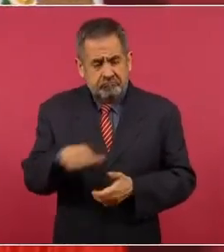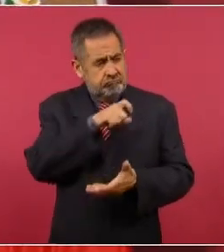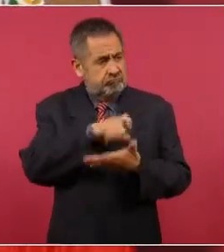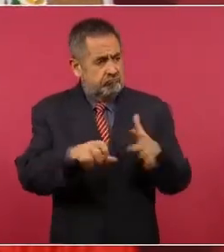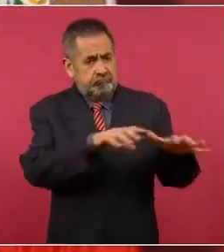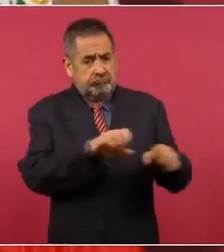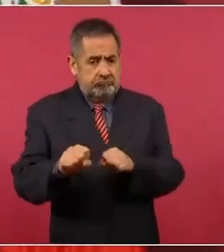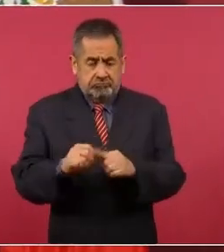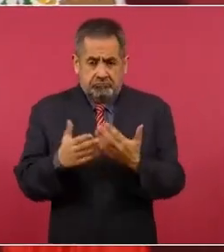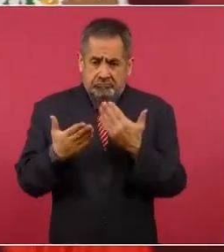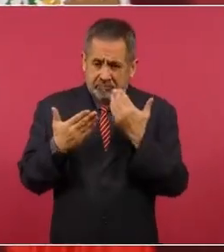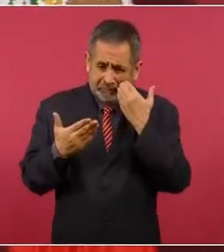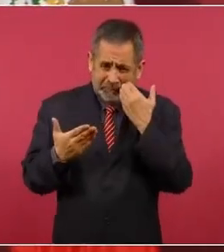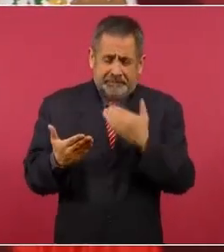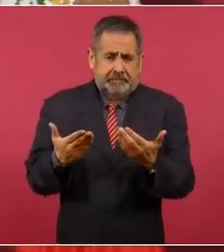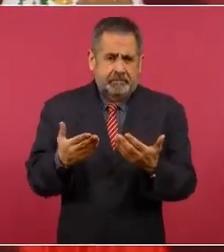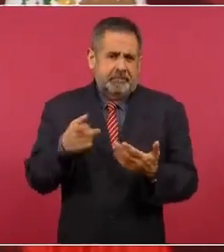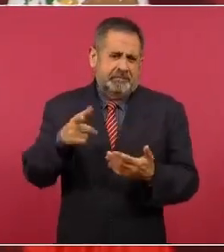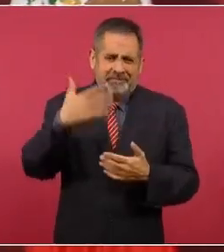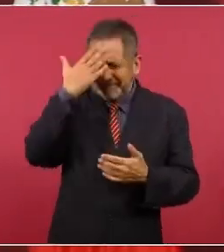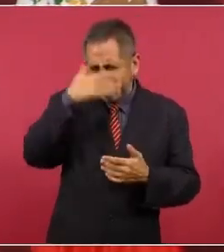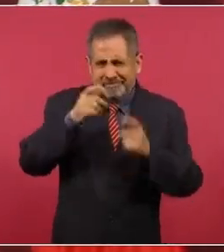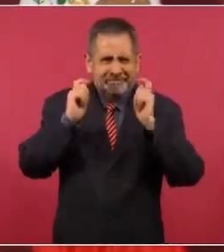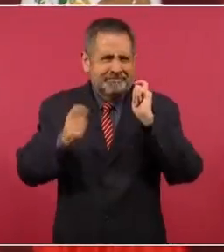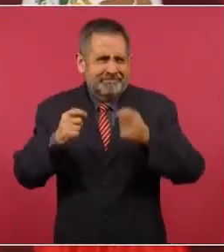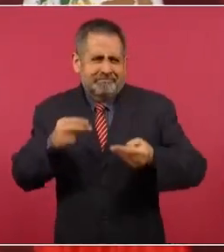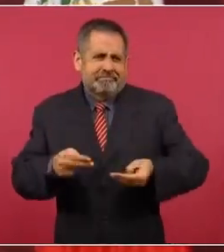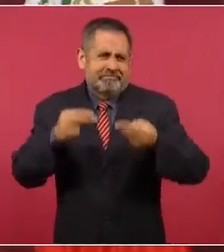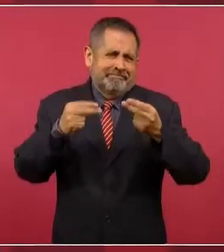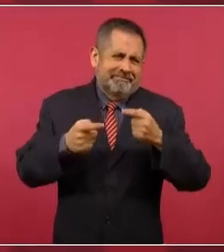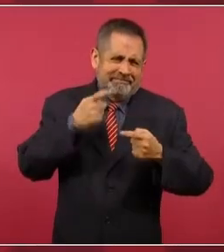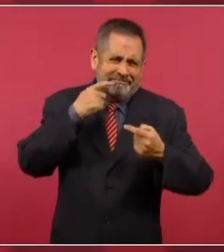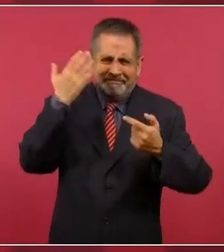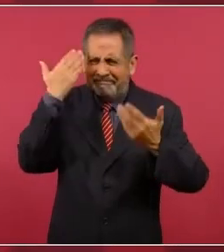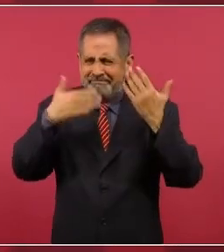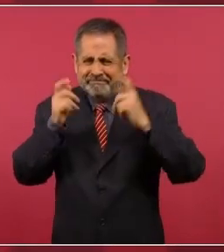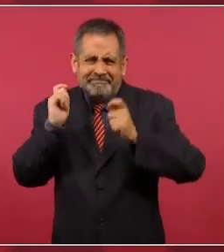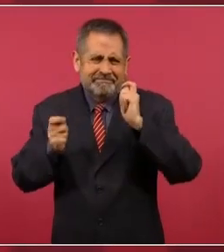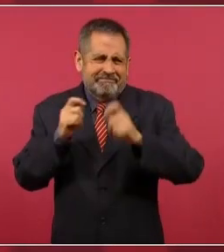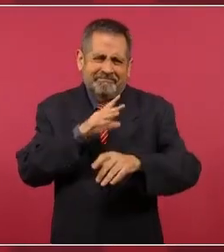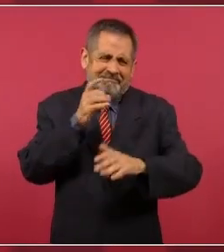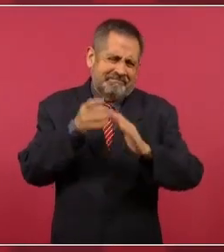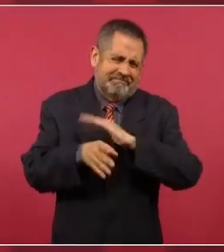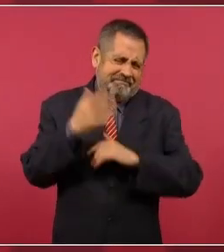Tienen negocios, tienen